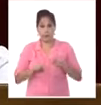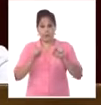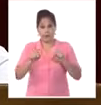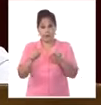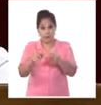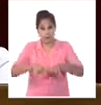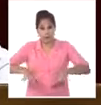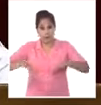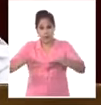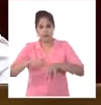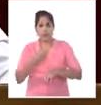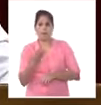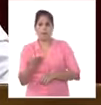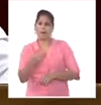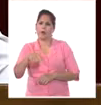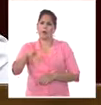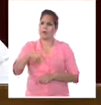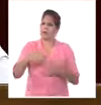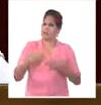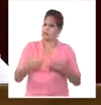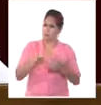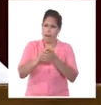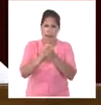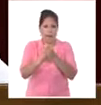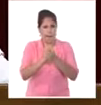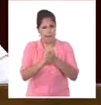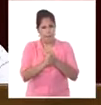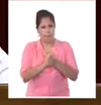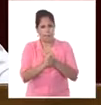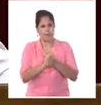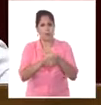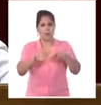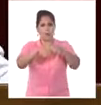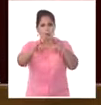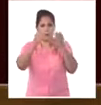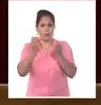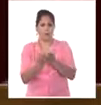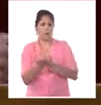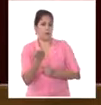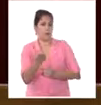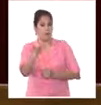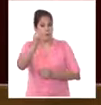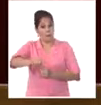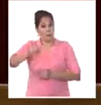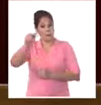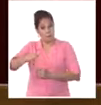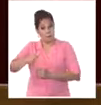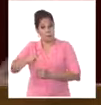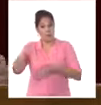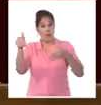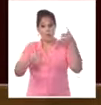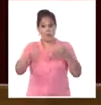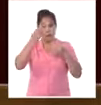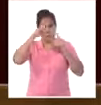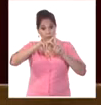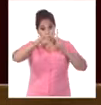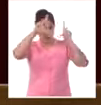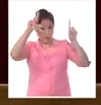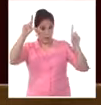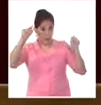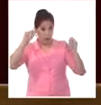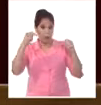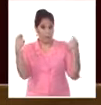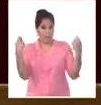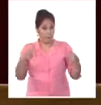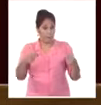contexto, ¿qué le pedimos a ustedes, nuestros amigos de todo el mundo? Las personas que han hecho de Cuba y de la causa cubana